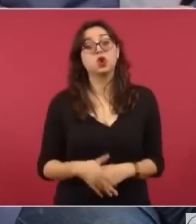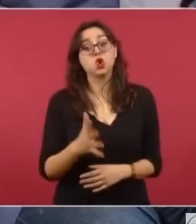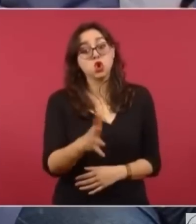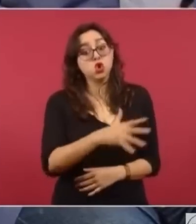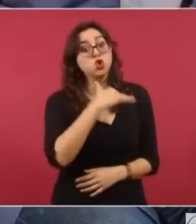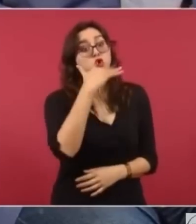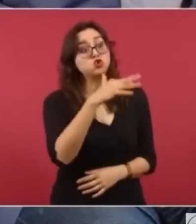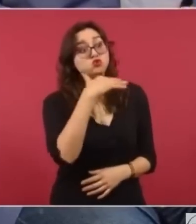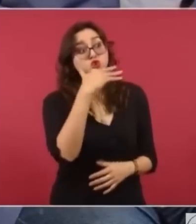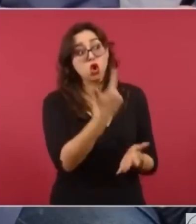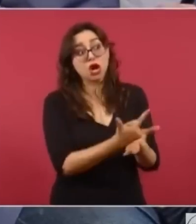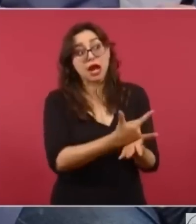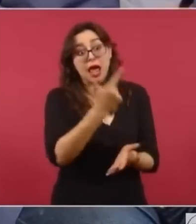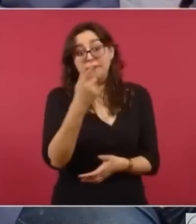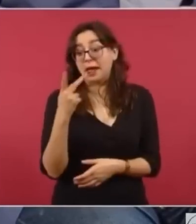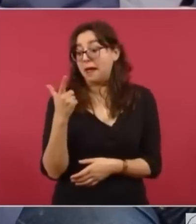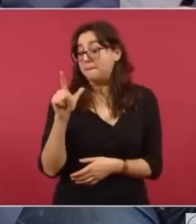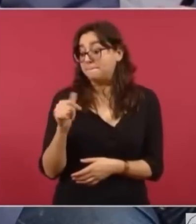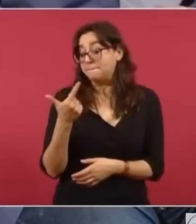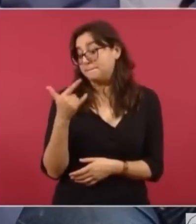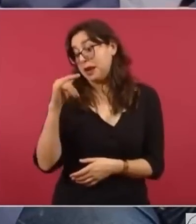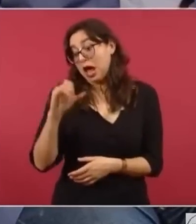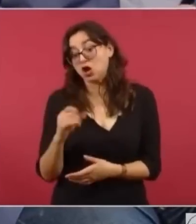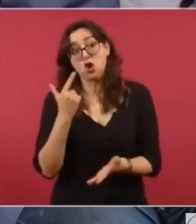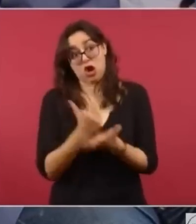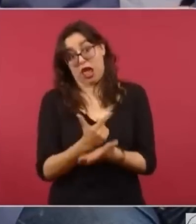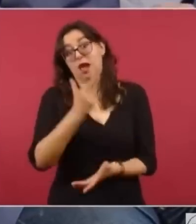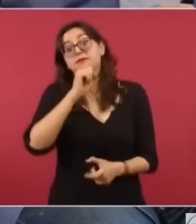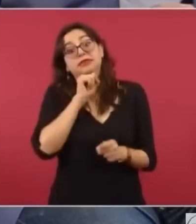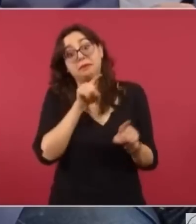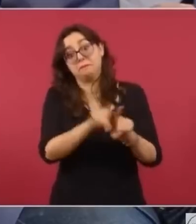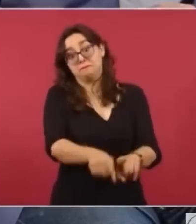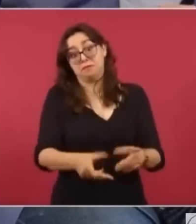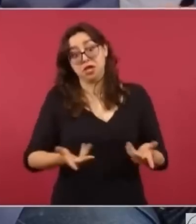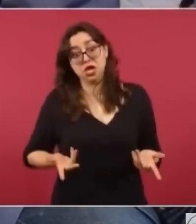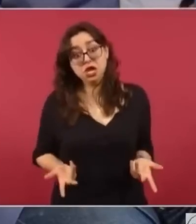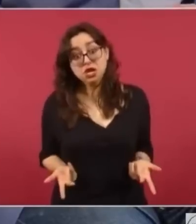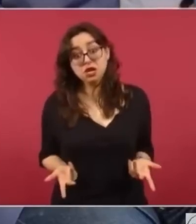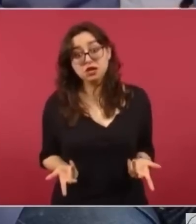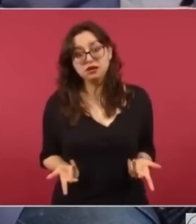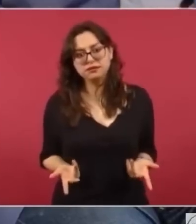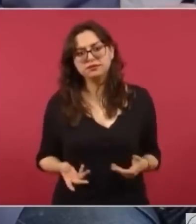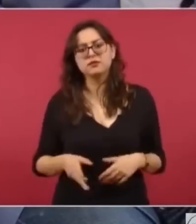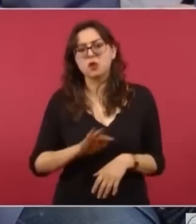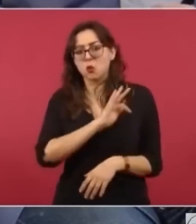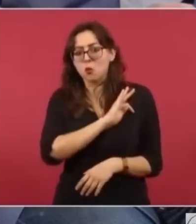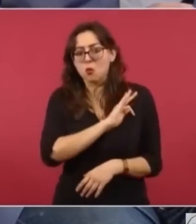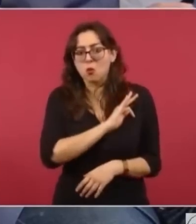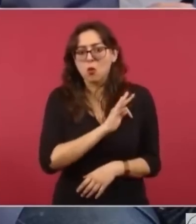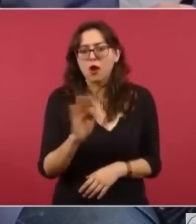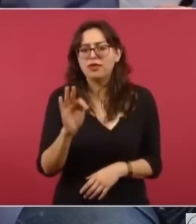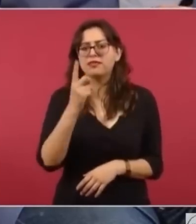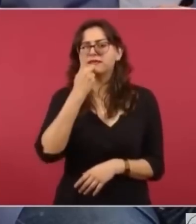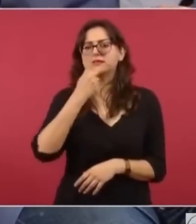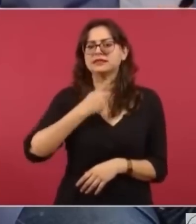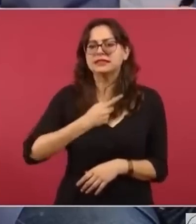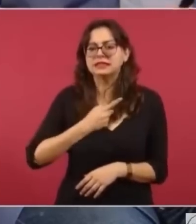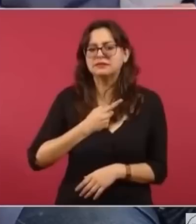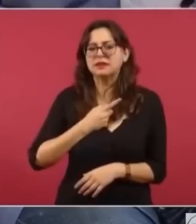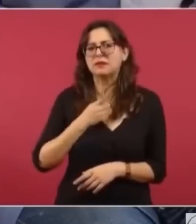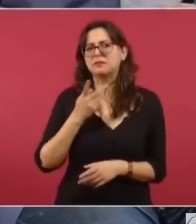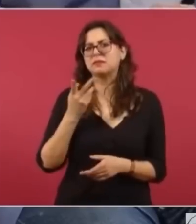usted también solicitó. le quiero preguntar, ¿nos puede platicar por qué se fue Eduardo Medina Mora de